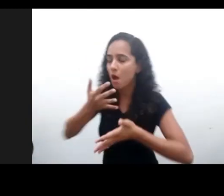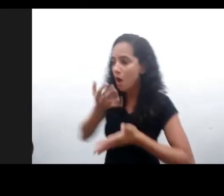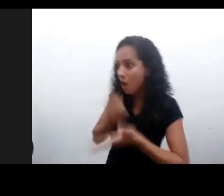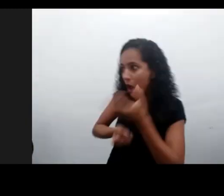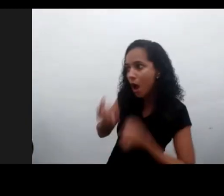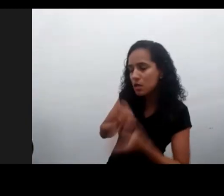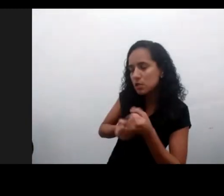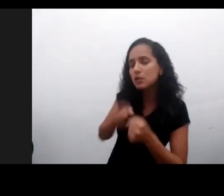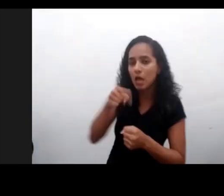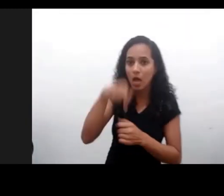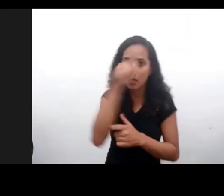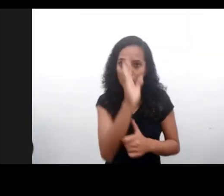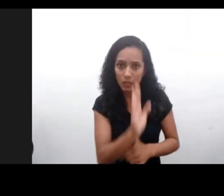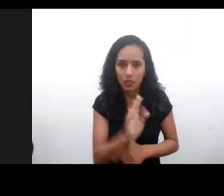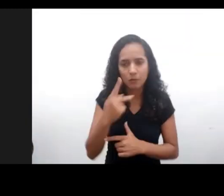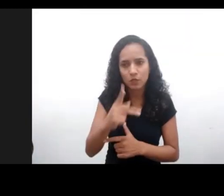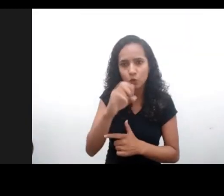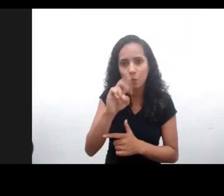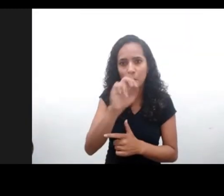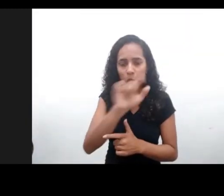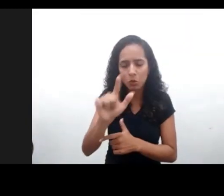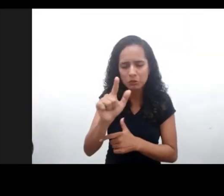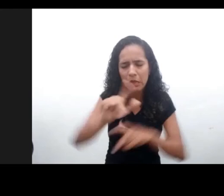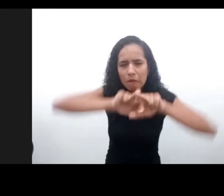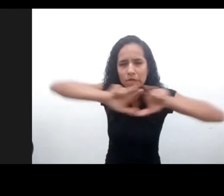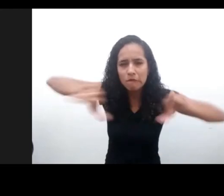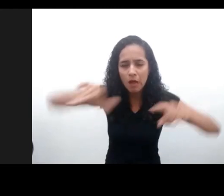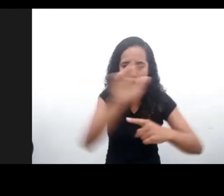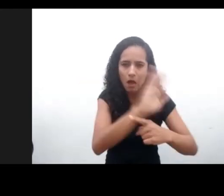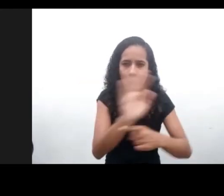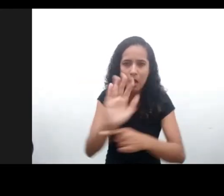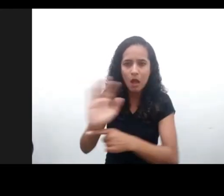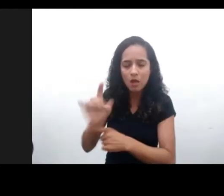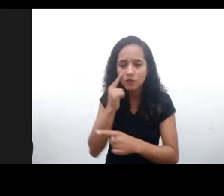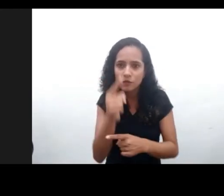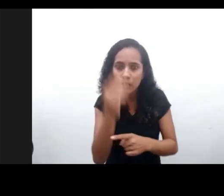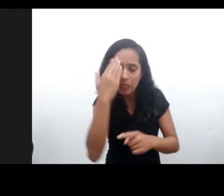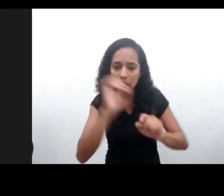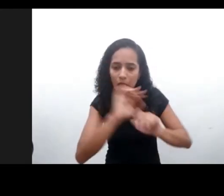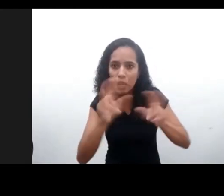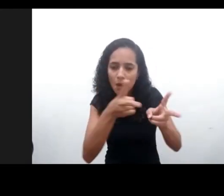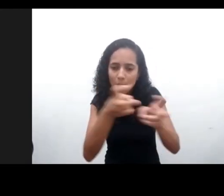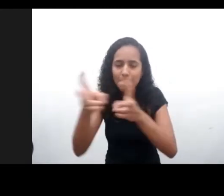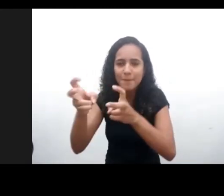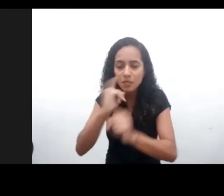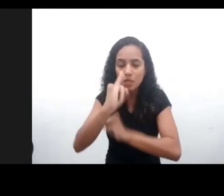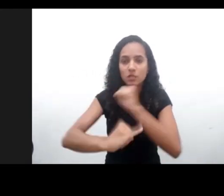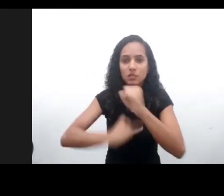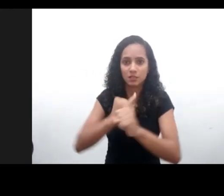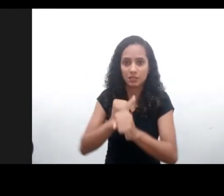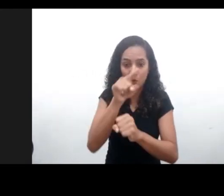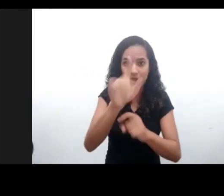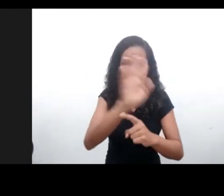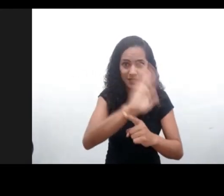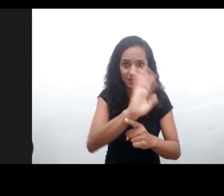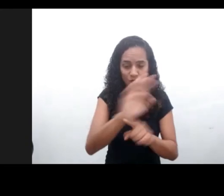considerarse. En Brasil, el portal NUNETES produjo una serie de vídeos escuchando a los niños sobre su relación con el entorno